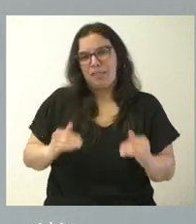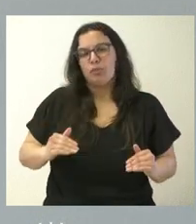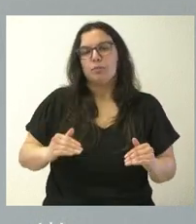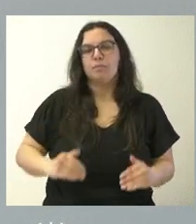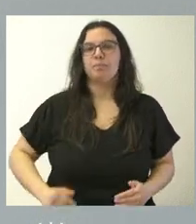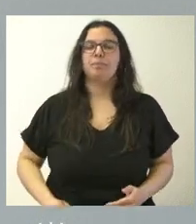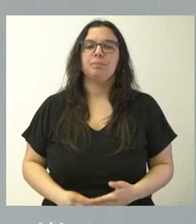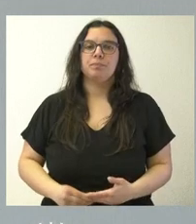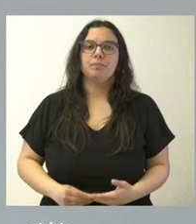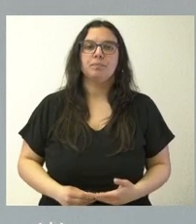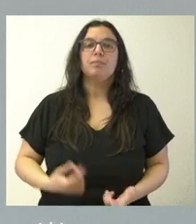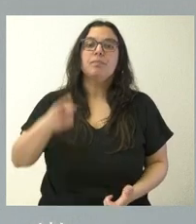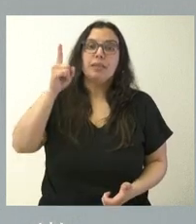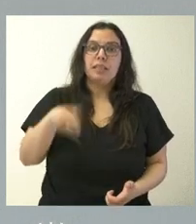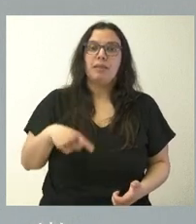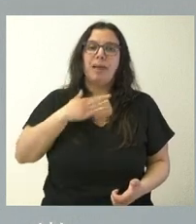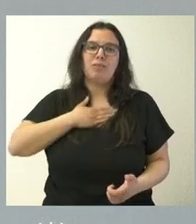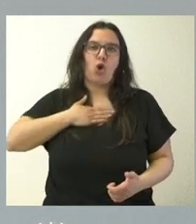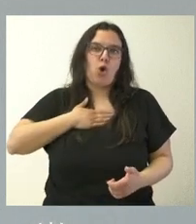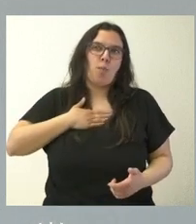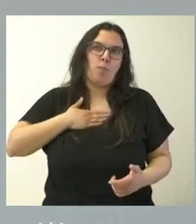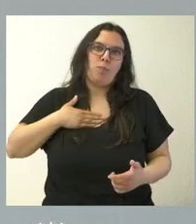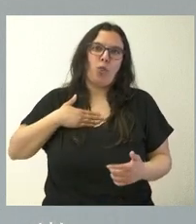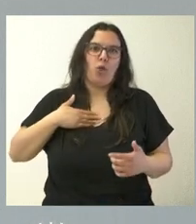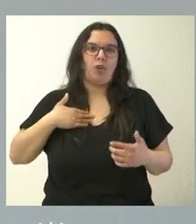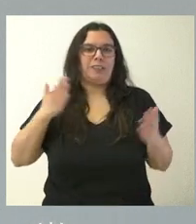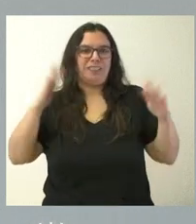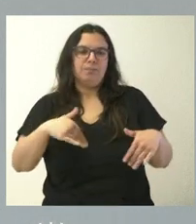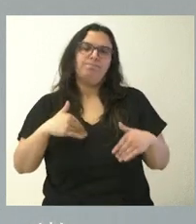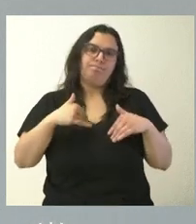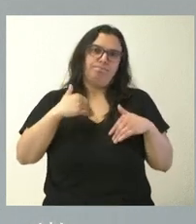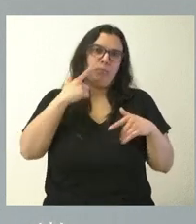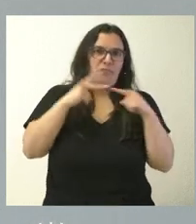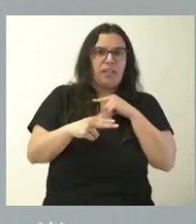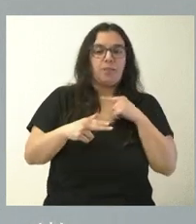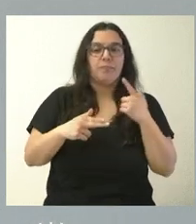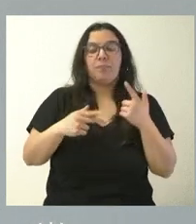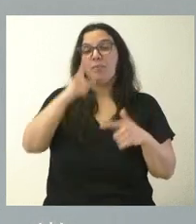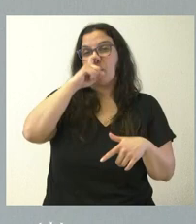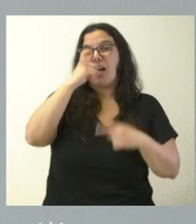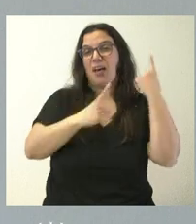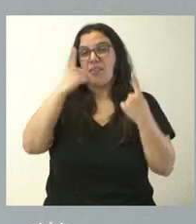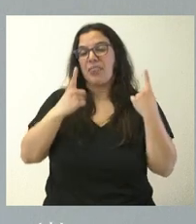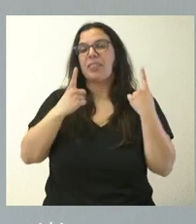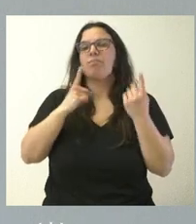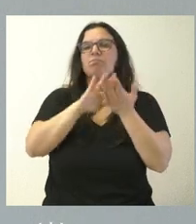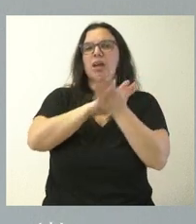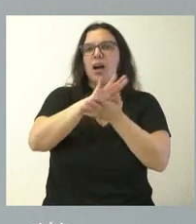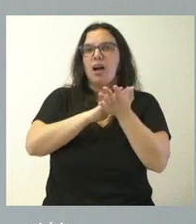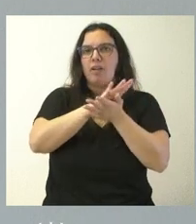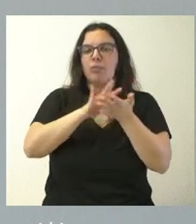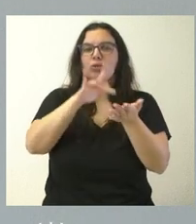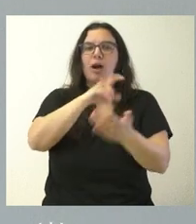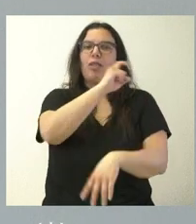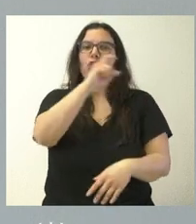que tenga la menor incomodidad posible para las personas beneficiarias. Recordarán ustedes que en algún caso concreto hablábamos de que de dos dosis se